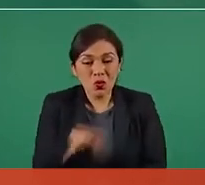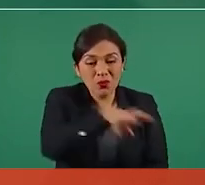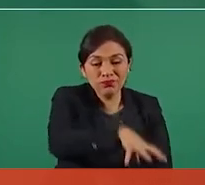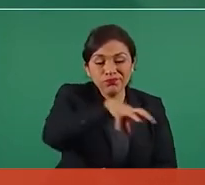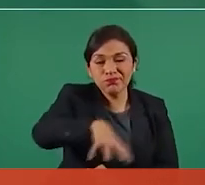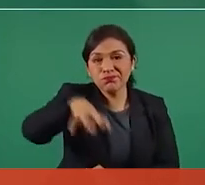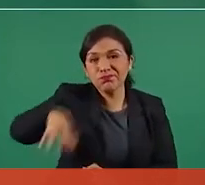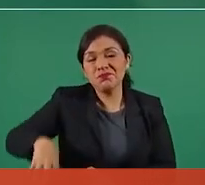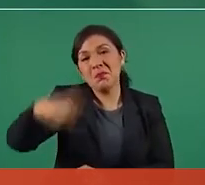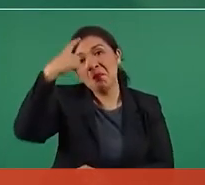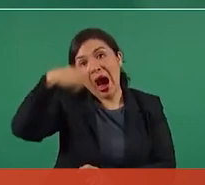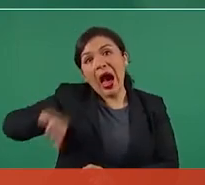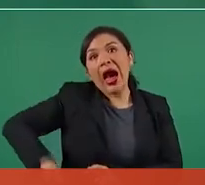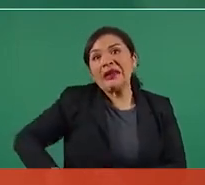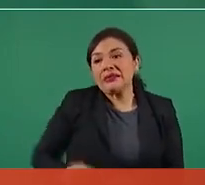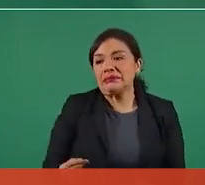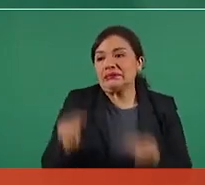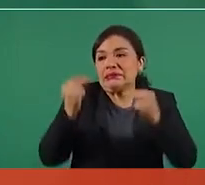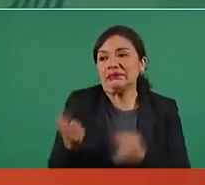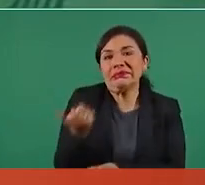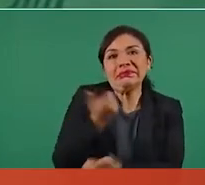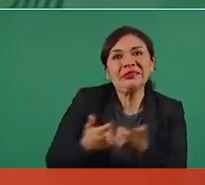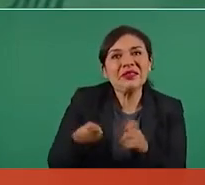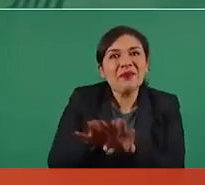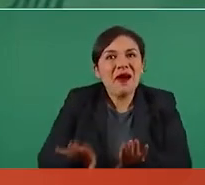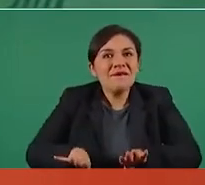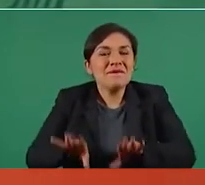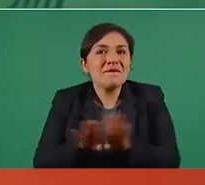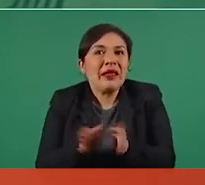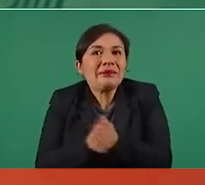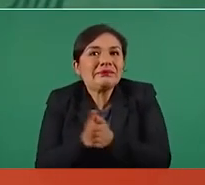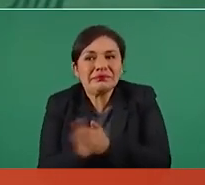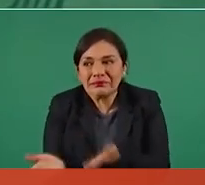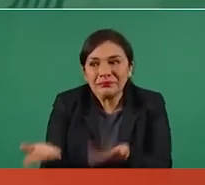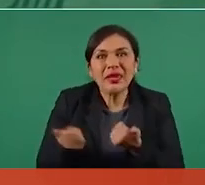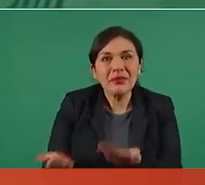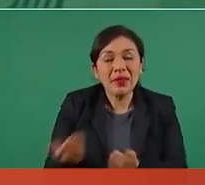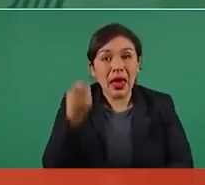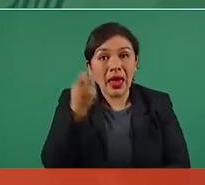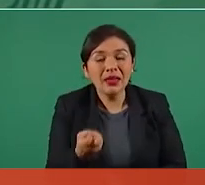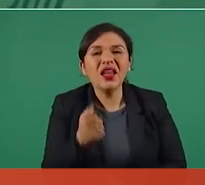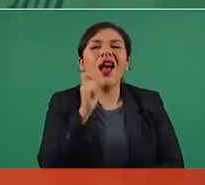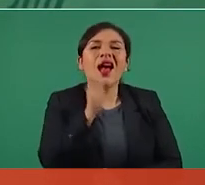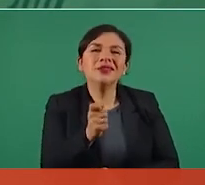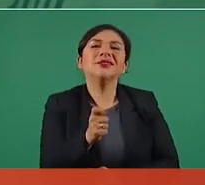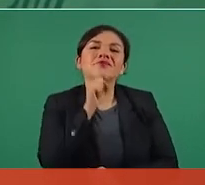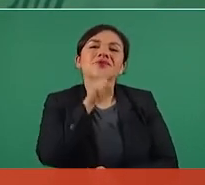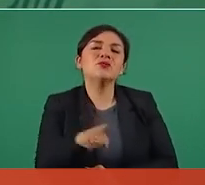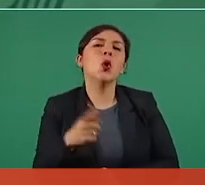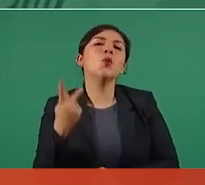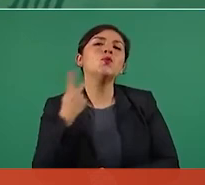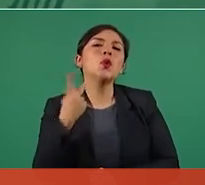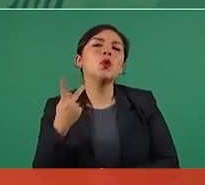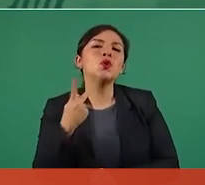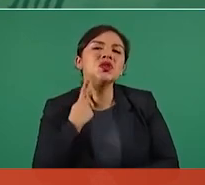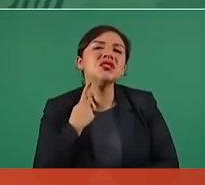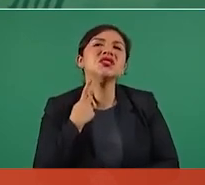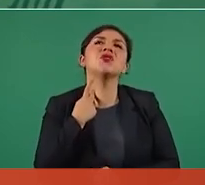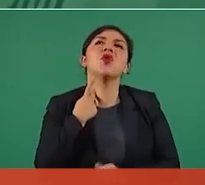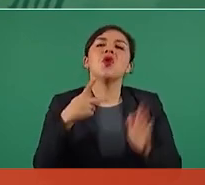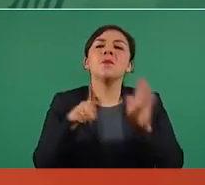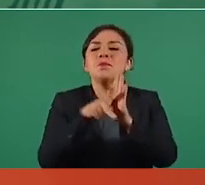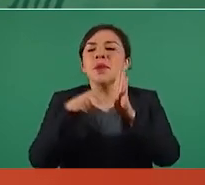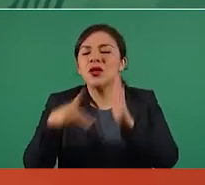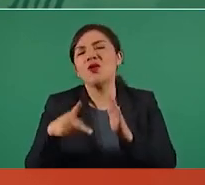que son políticos y medios de